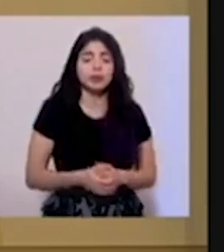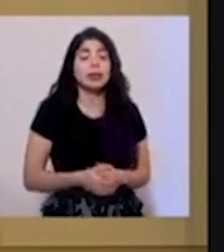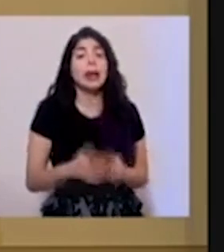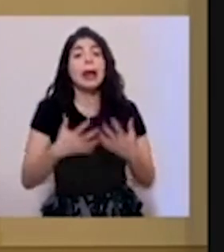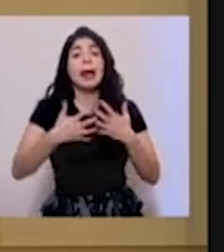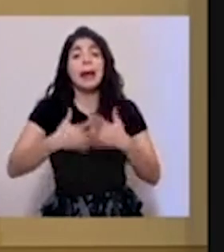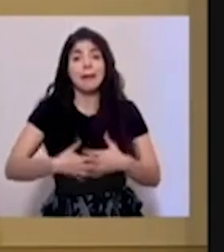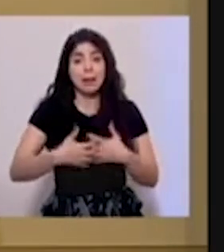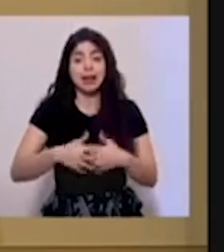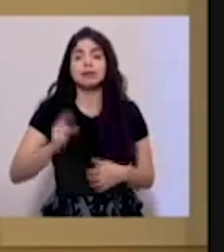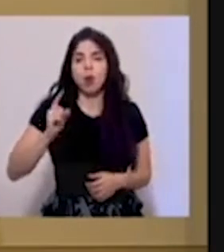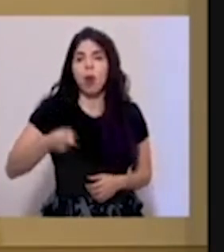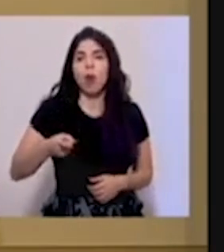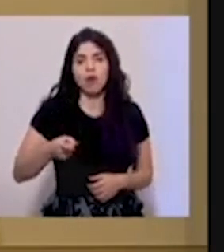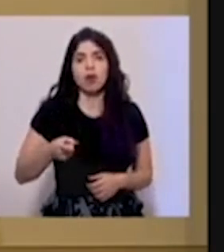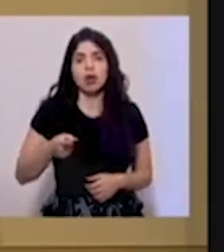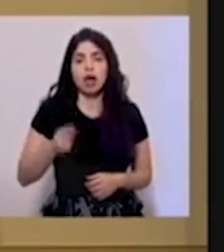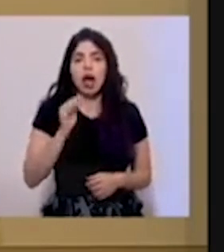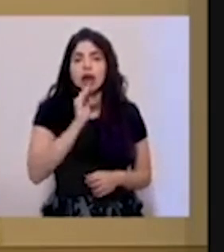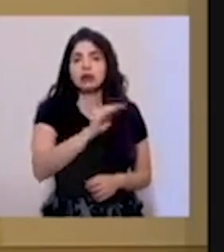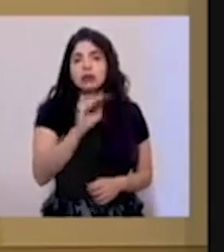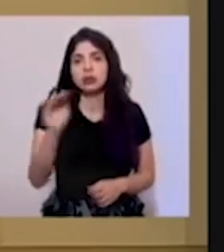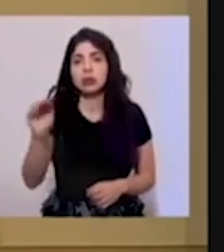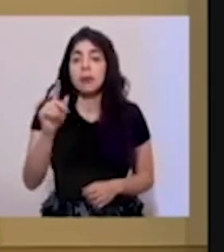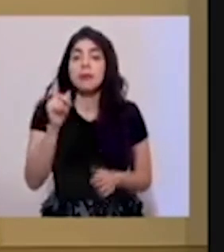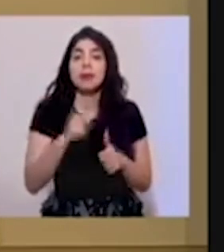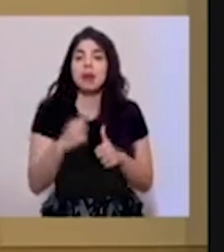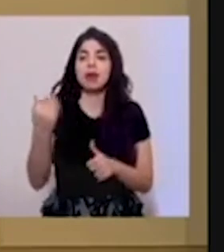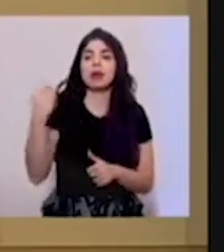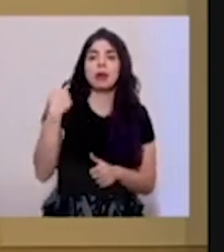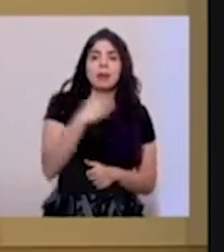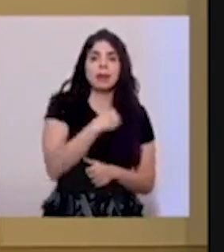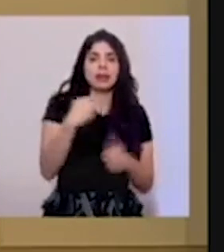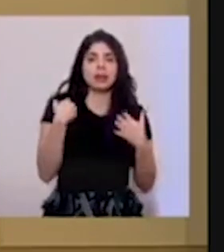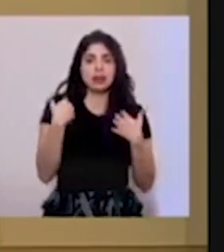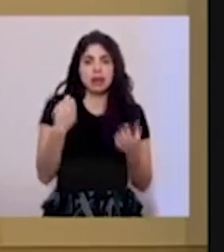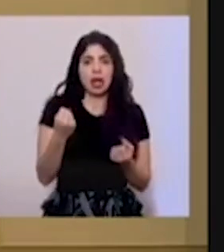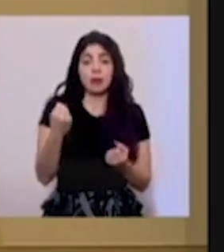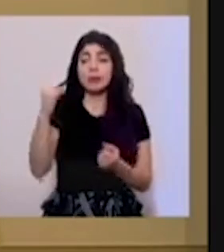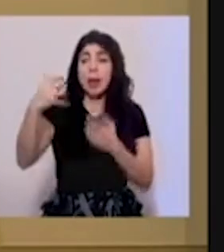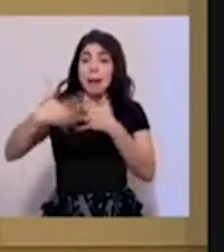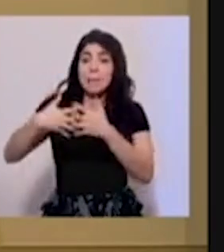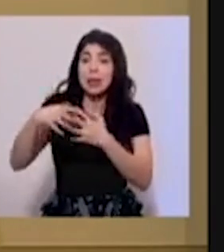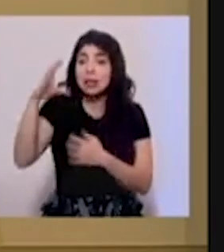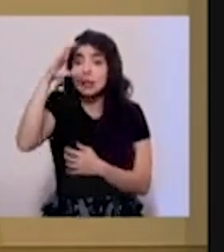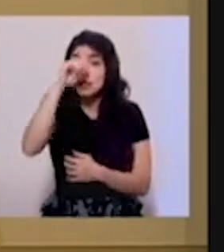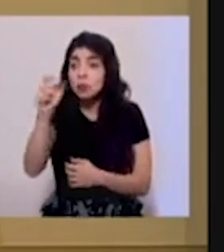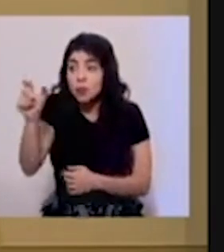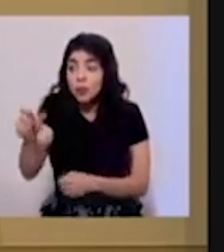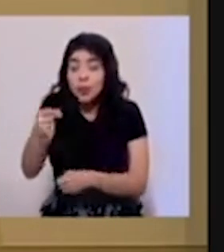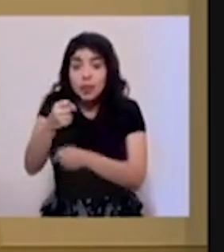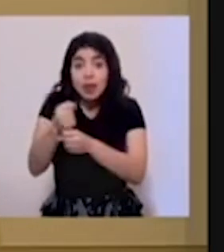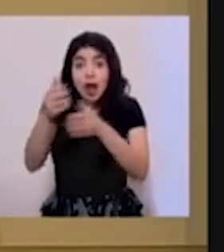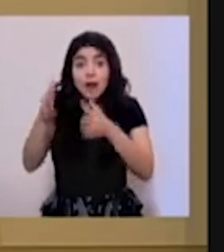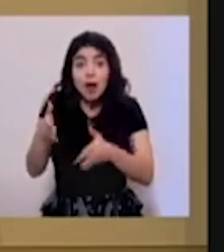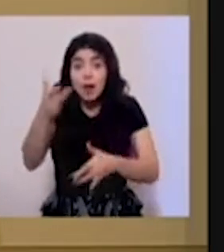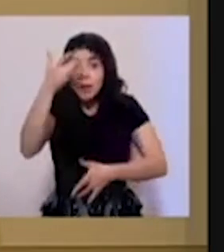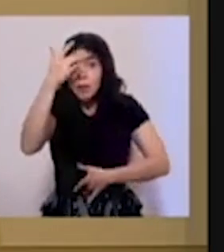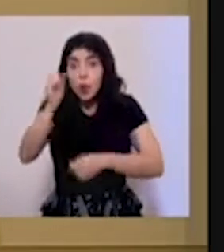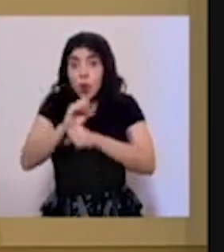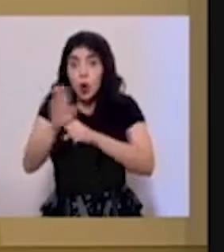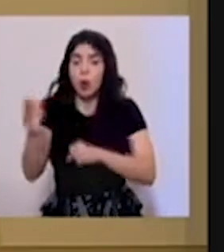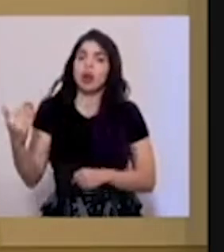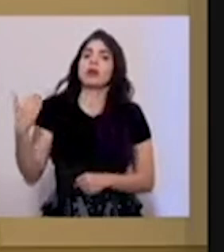empresa tiene la obligación de alertar y de notificar al Ministerio de Salud cuando conoce que hay un empleado contagiado.